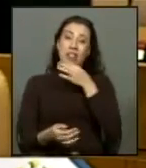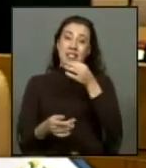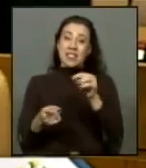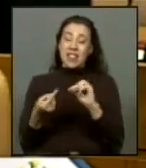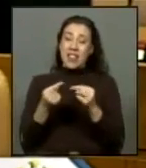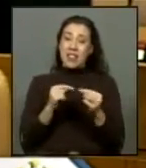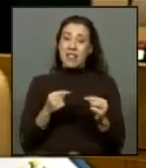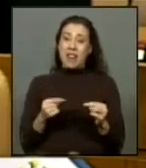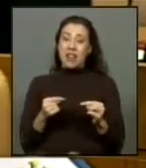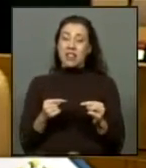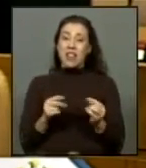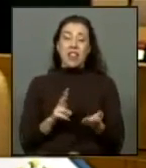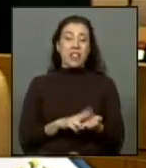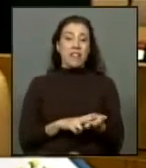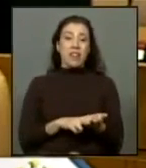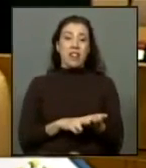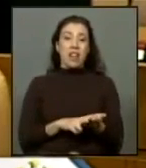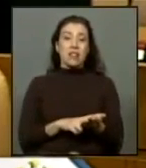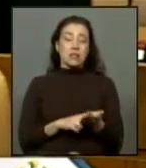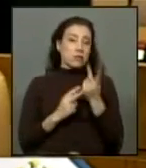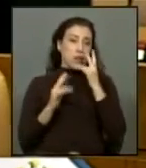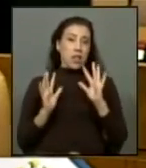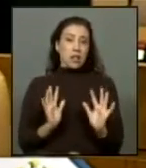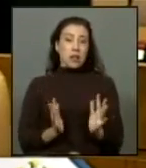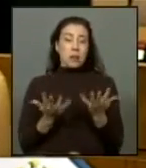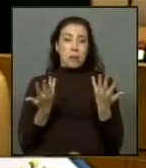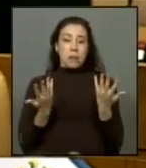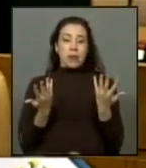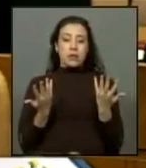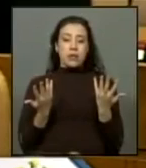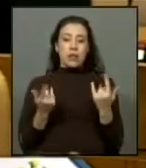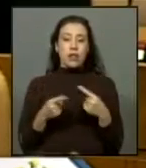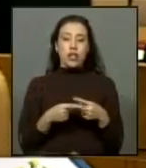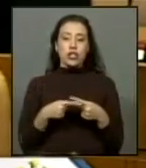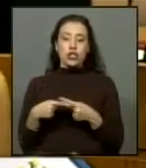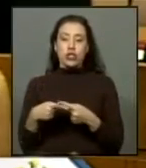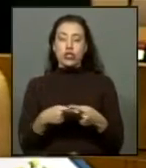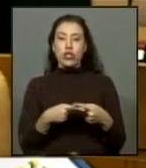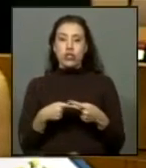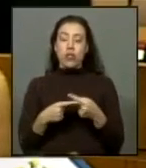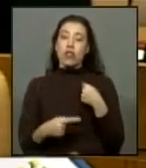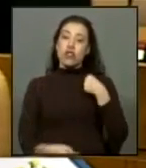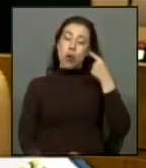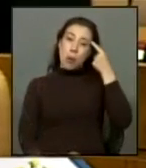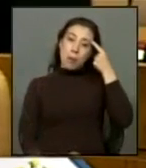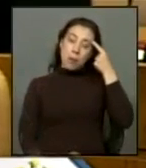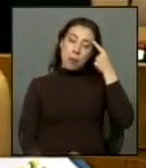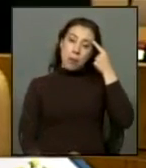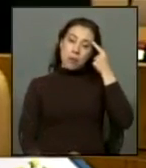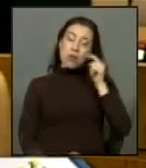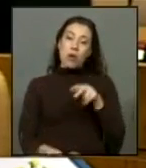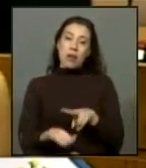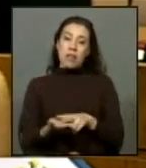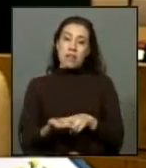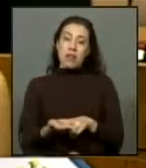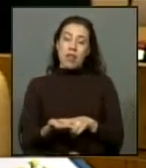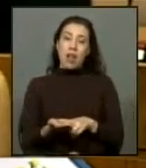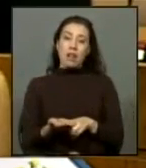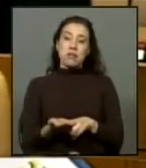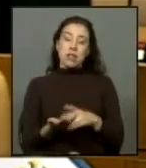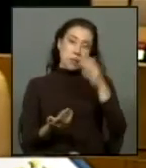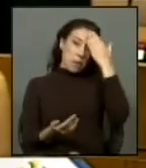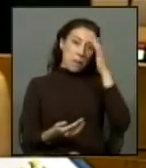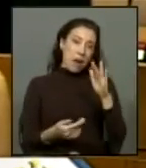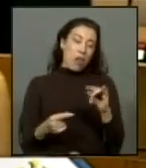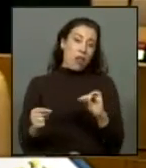así es algo francamente impresionante que ocurre hoy día en una sociedad de este tipo y creo yo que realmente habla muy mal del